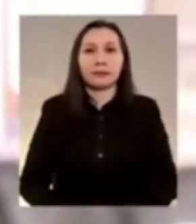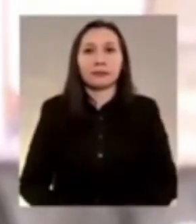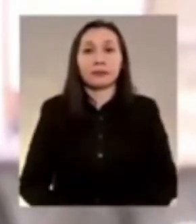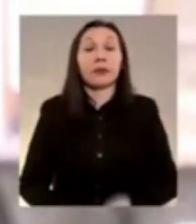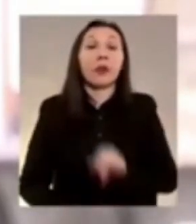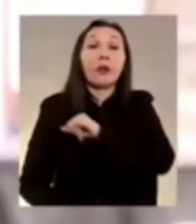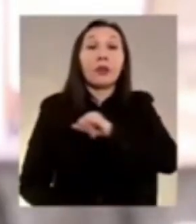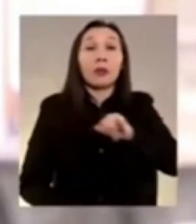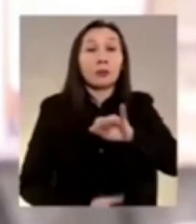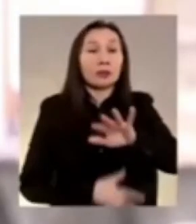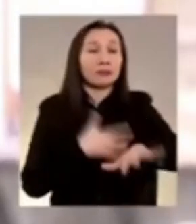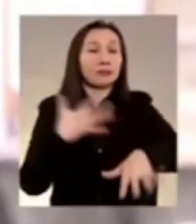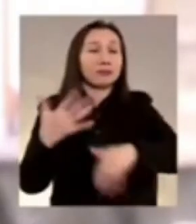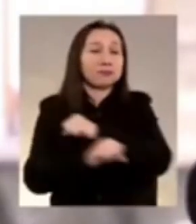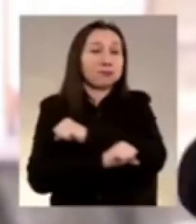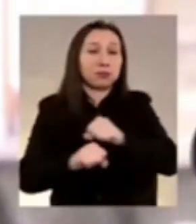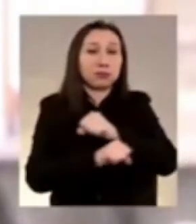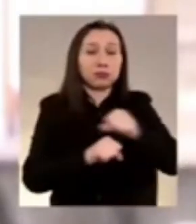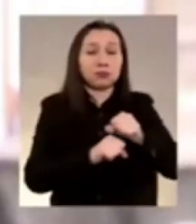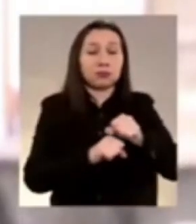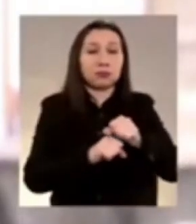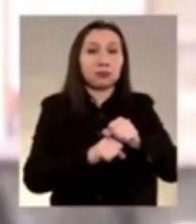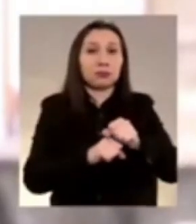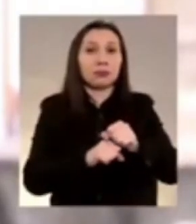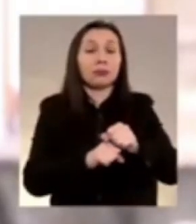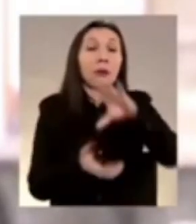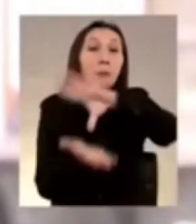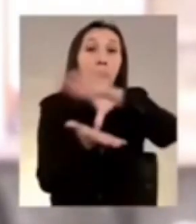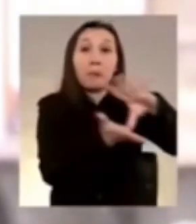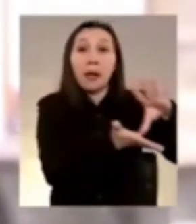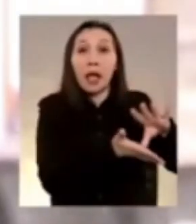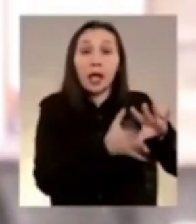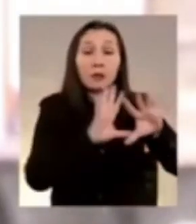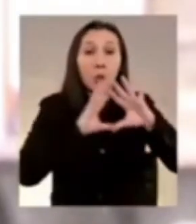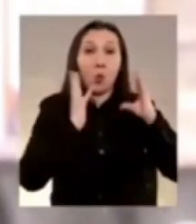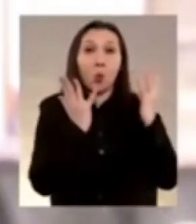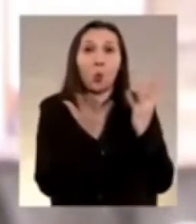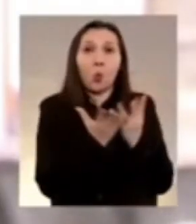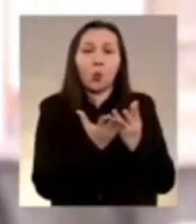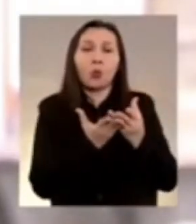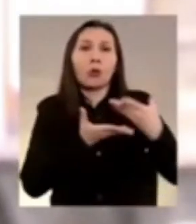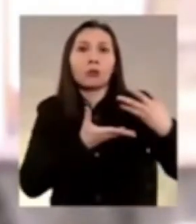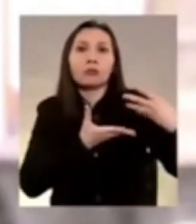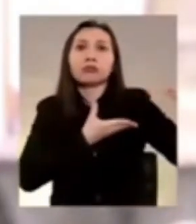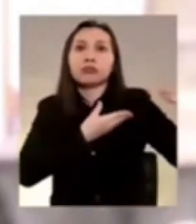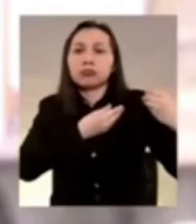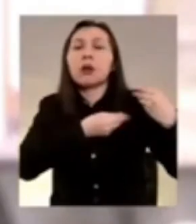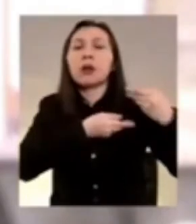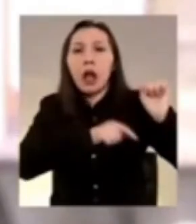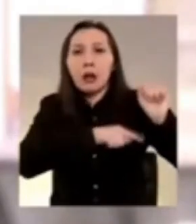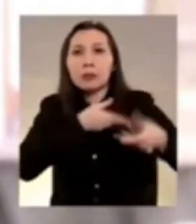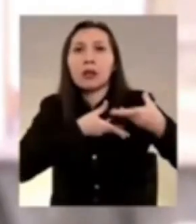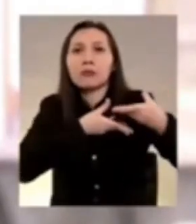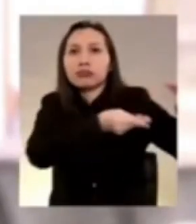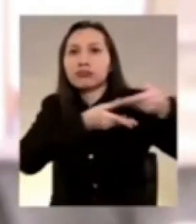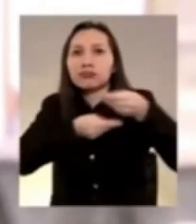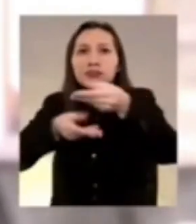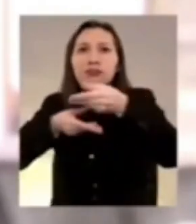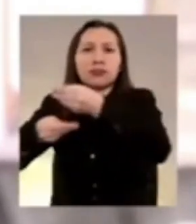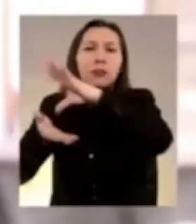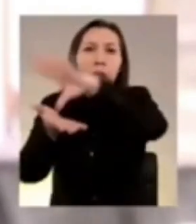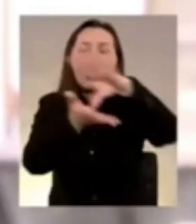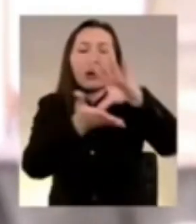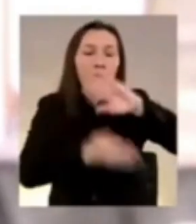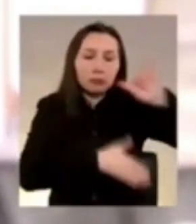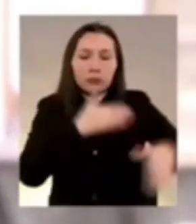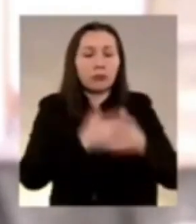después de la tragedia países de todo el globo recibieron a miles de nuestros compatriotas que de